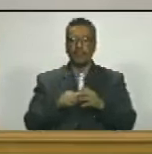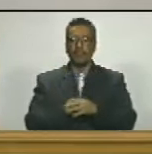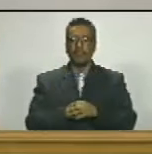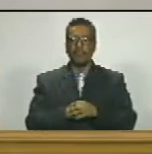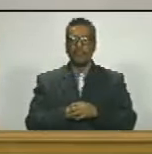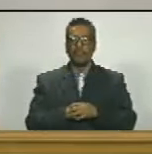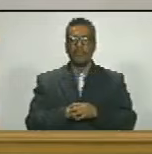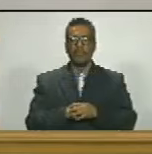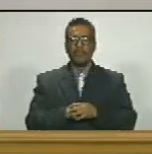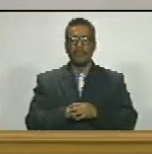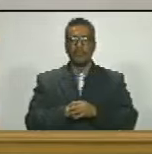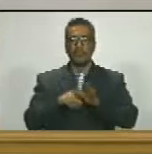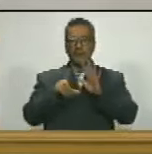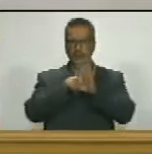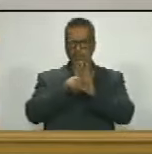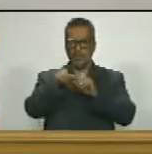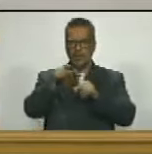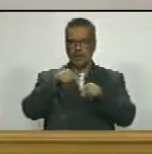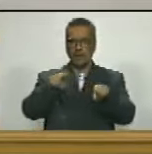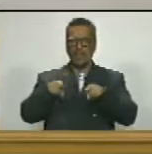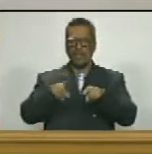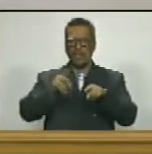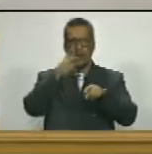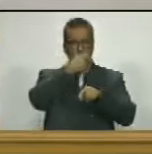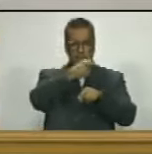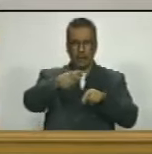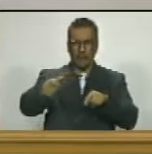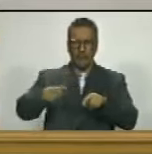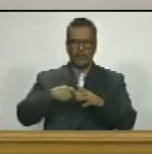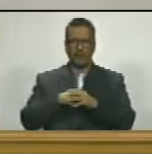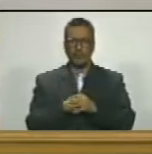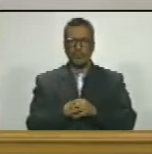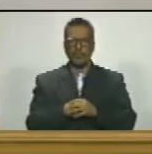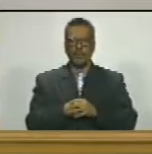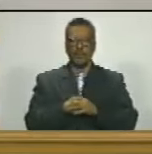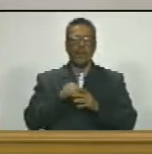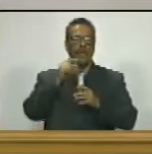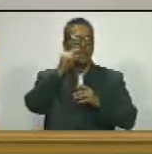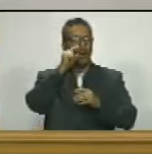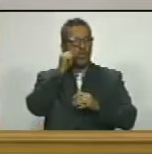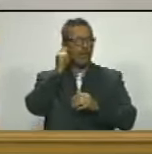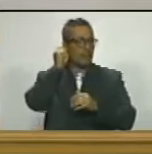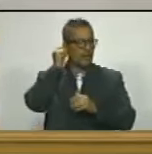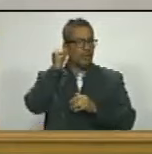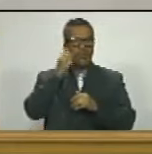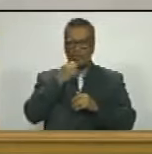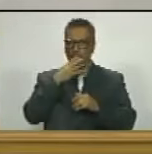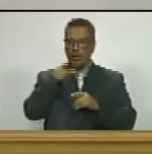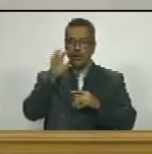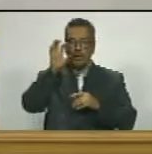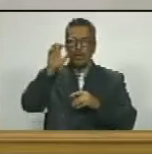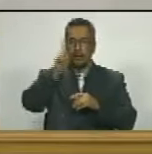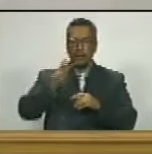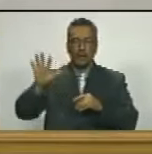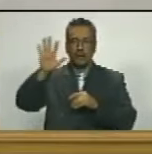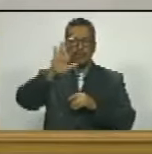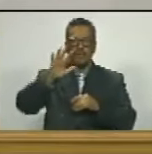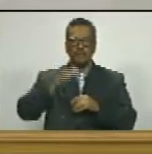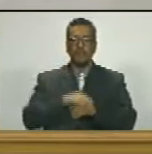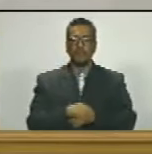una legislatura para que el pueblo las mujeres y hombres de bien de esta patria venezolana